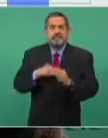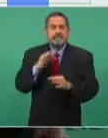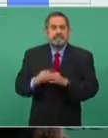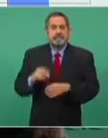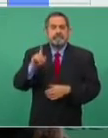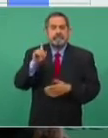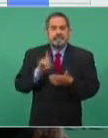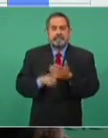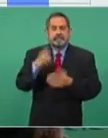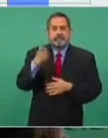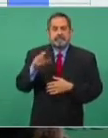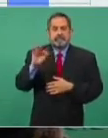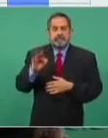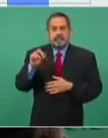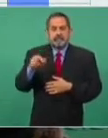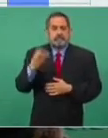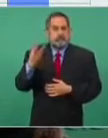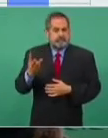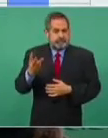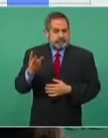1143.